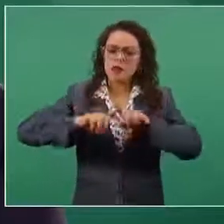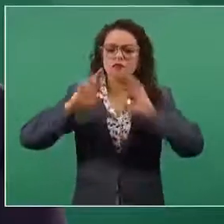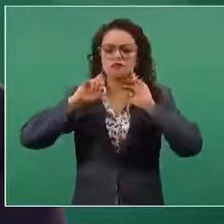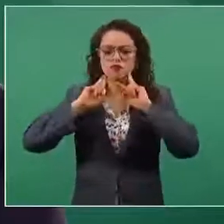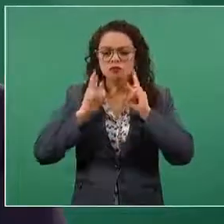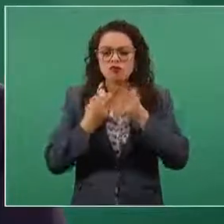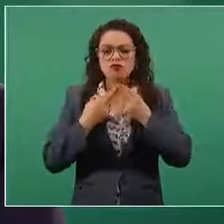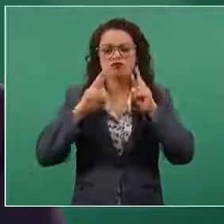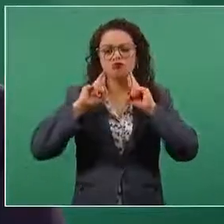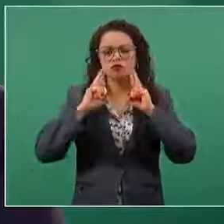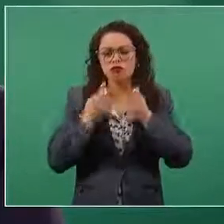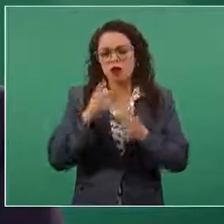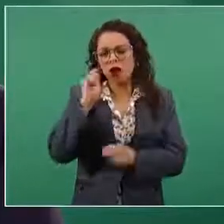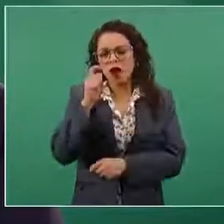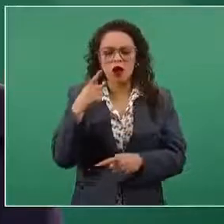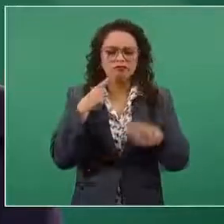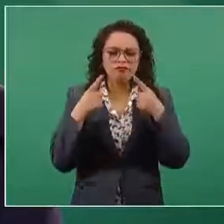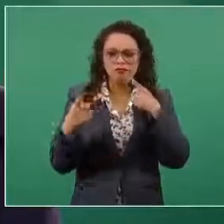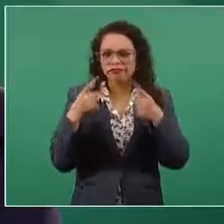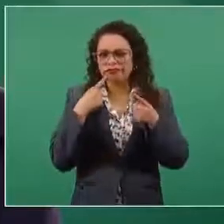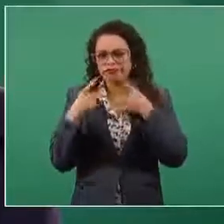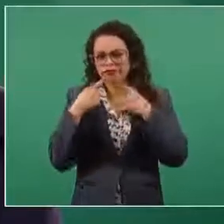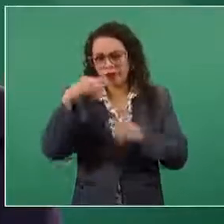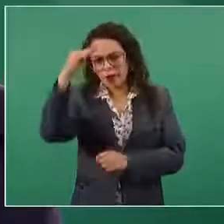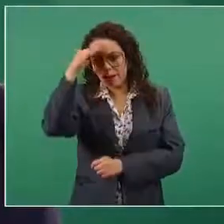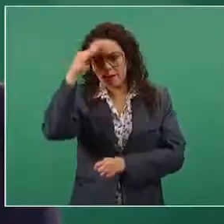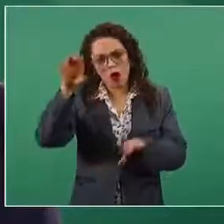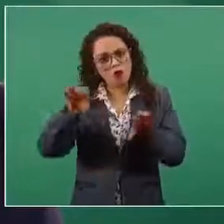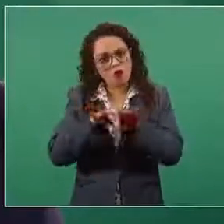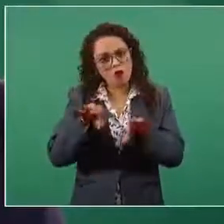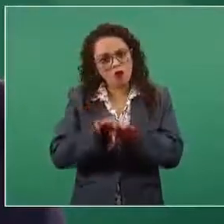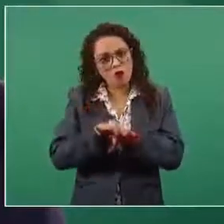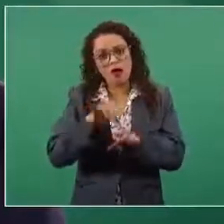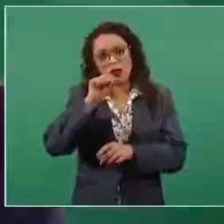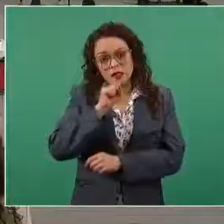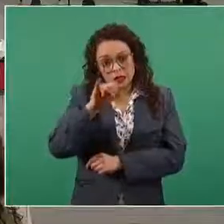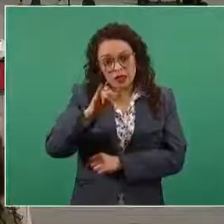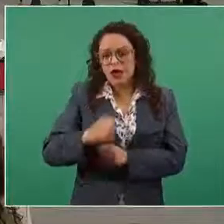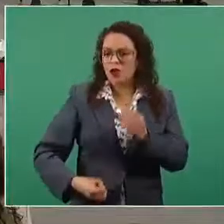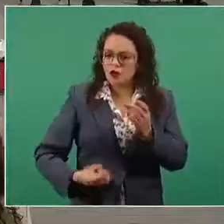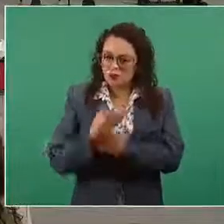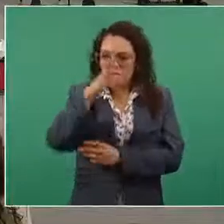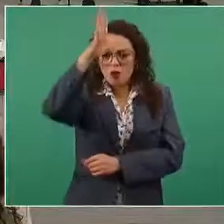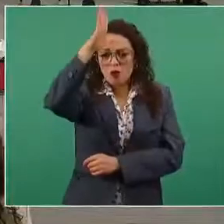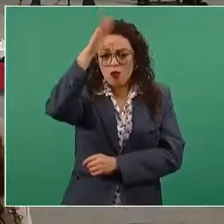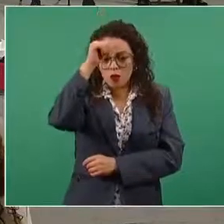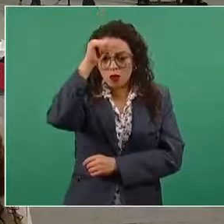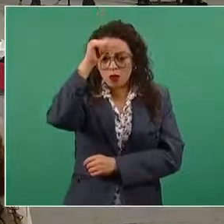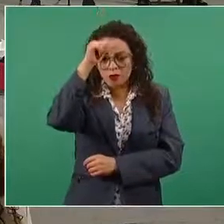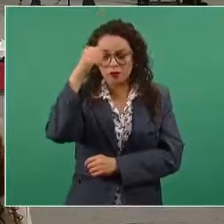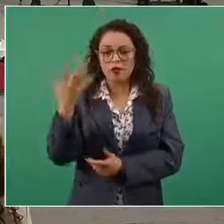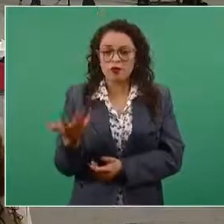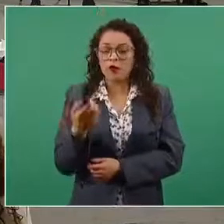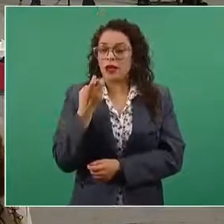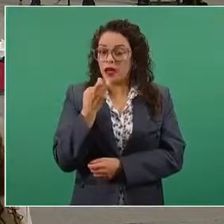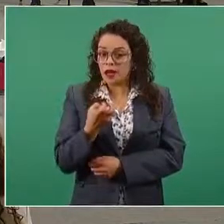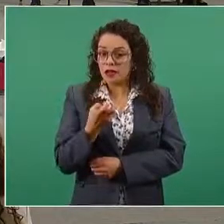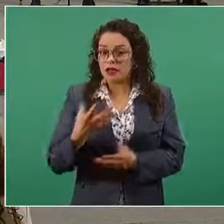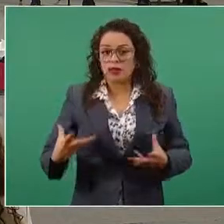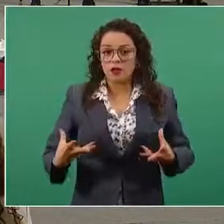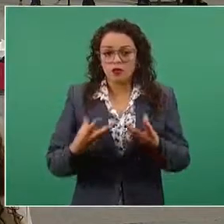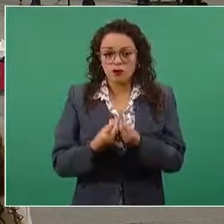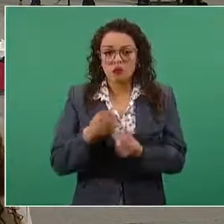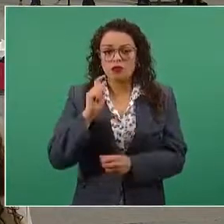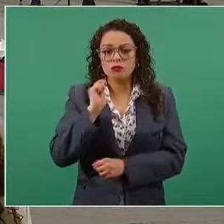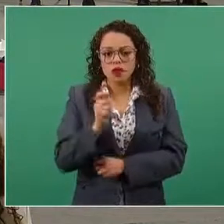para la discusión y negociación de un nuevo acuerdo. Paralelamente, se trabajó en una